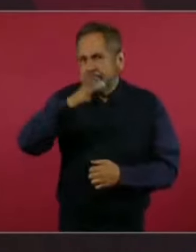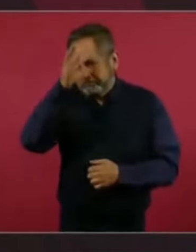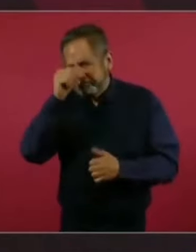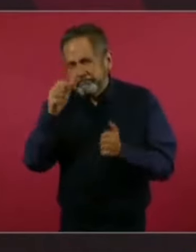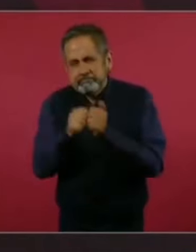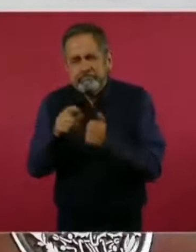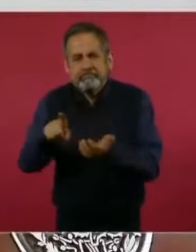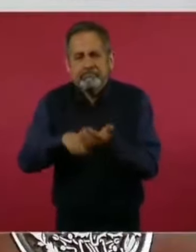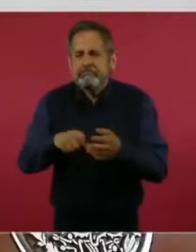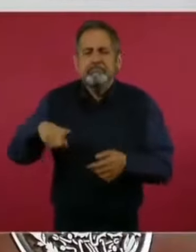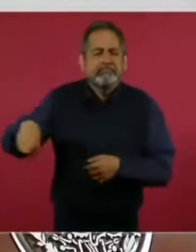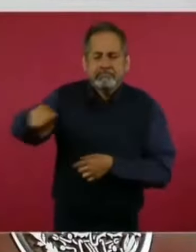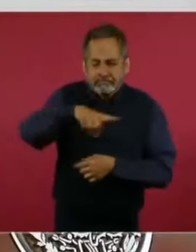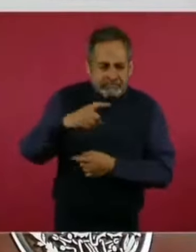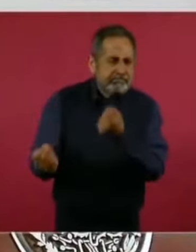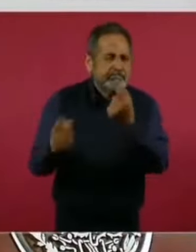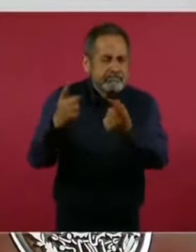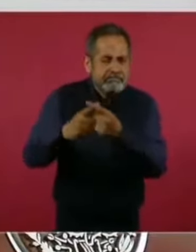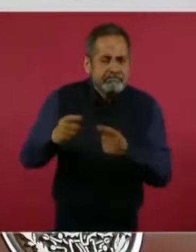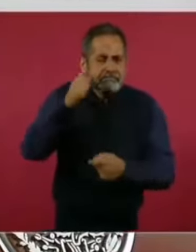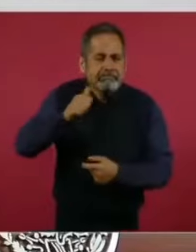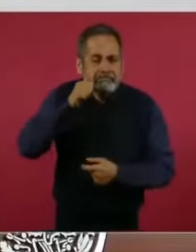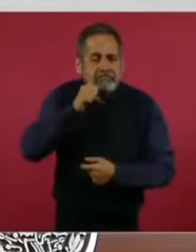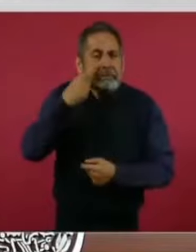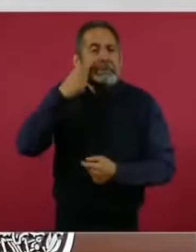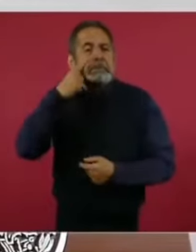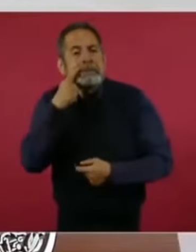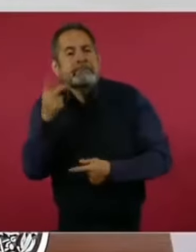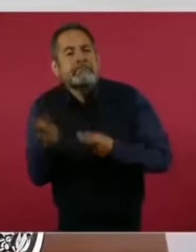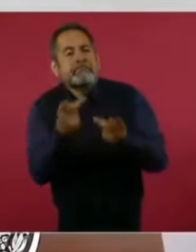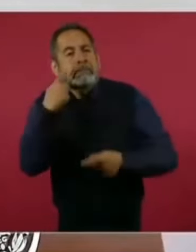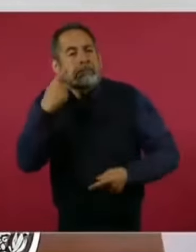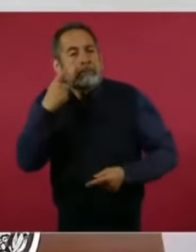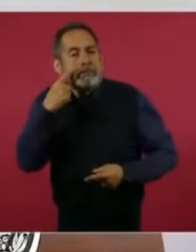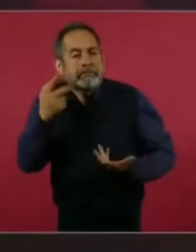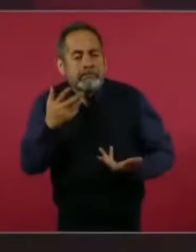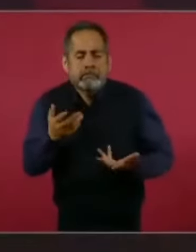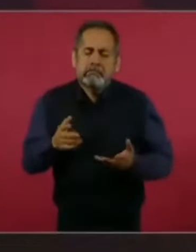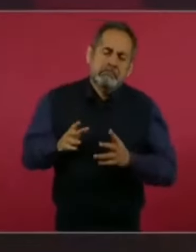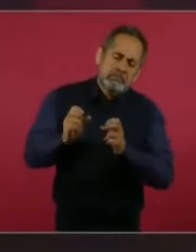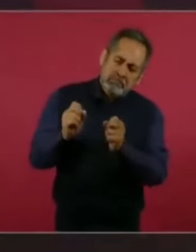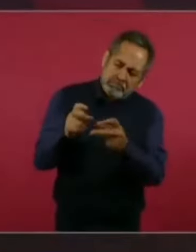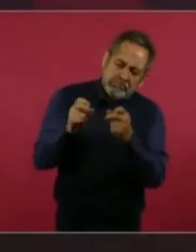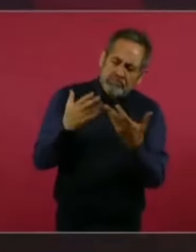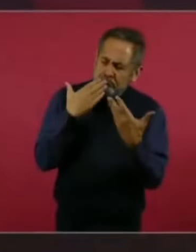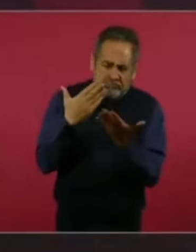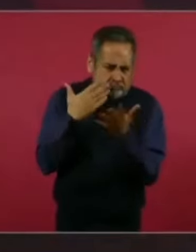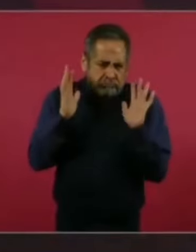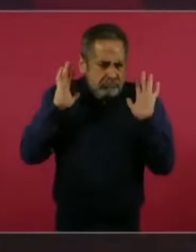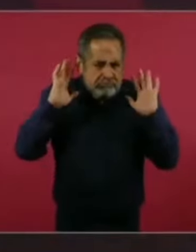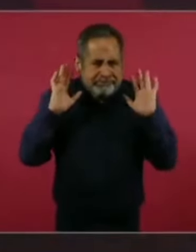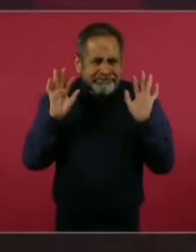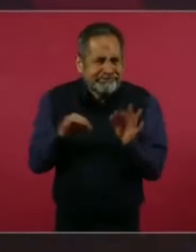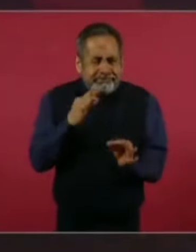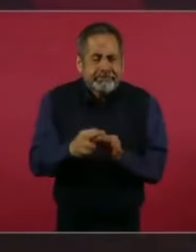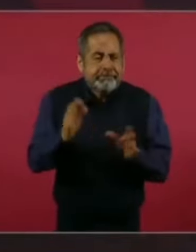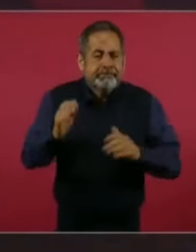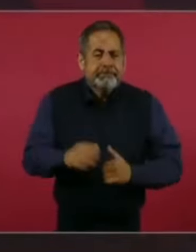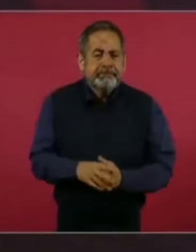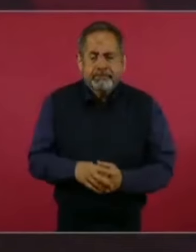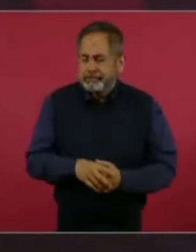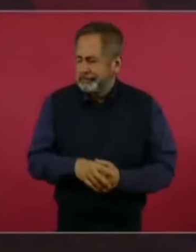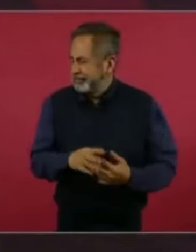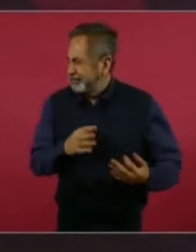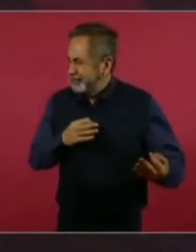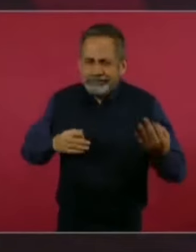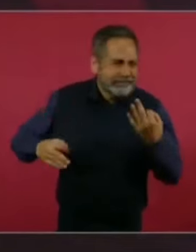siempre hay cuestionamientos. Yo a todos los